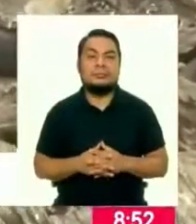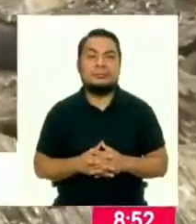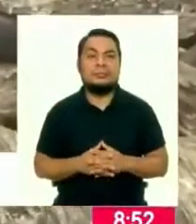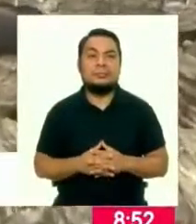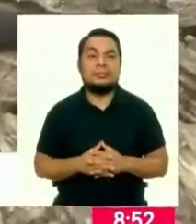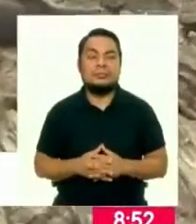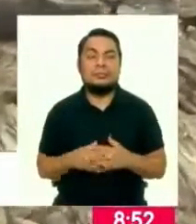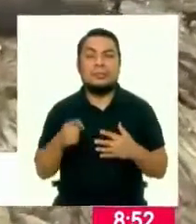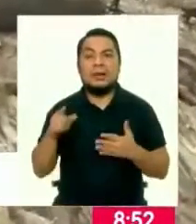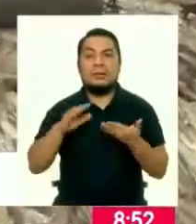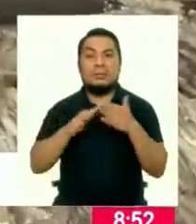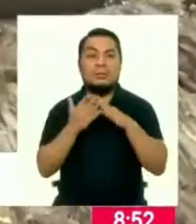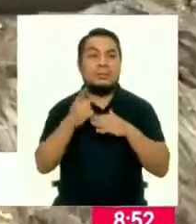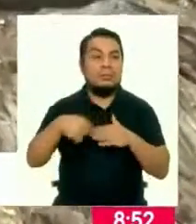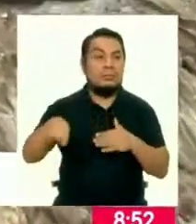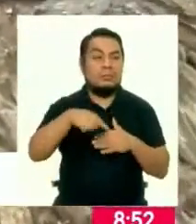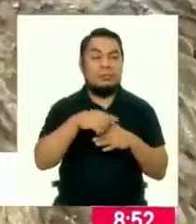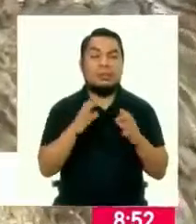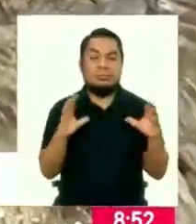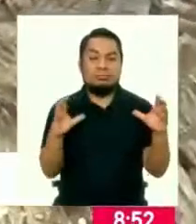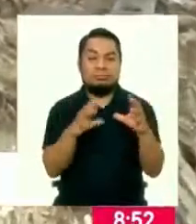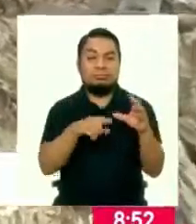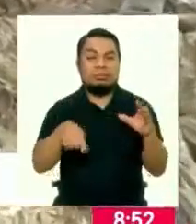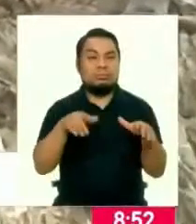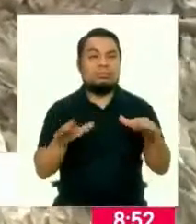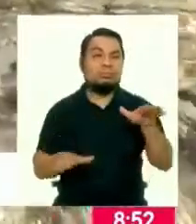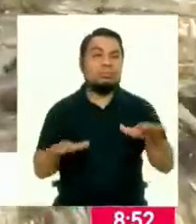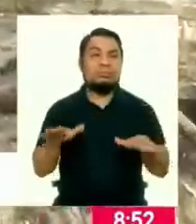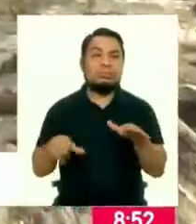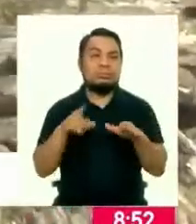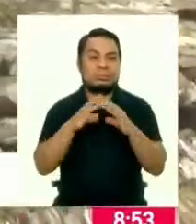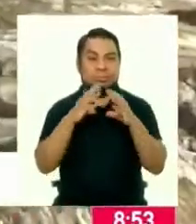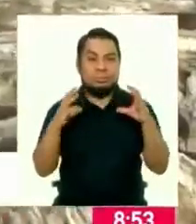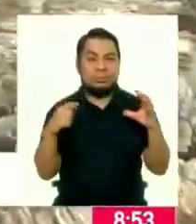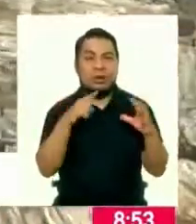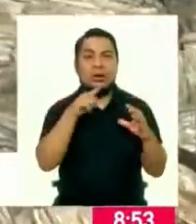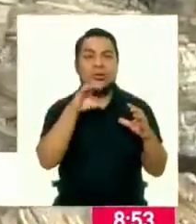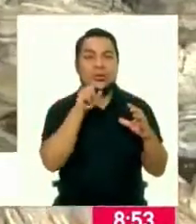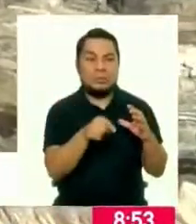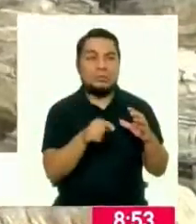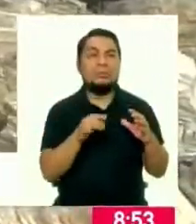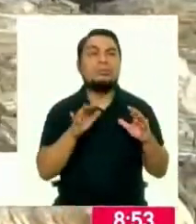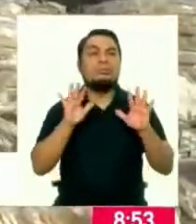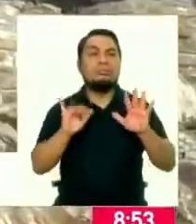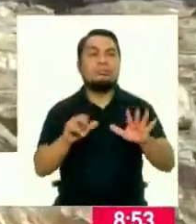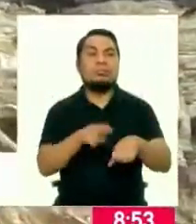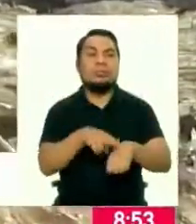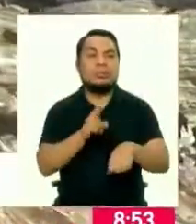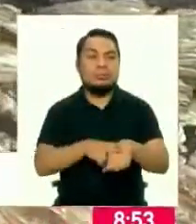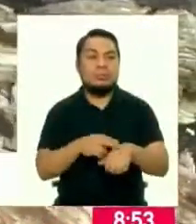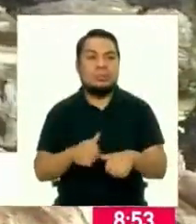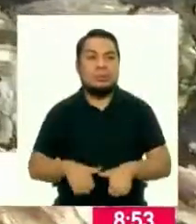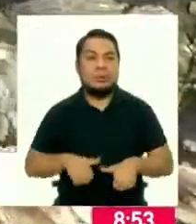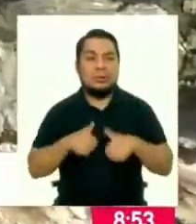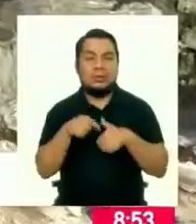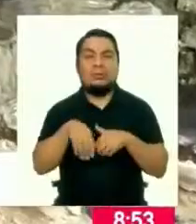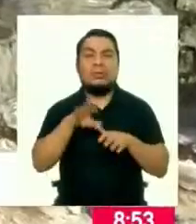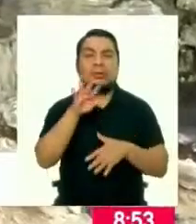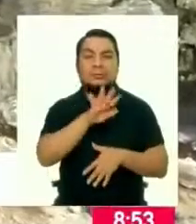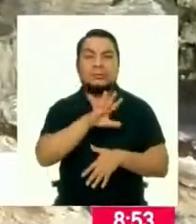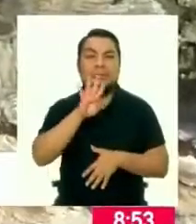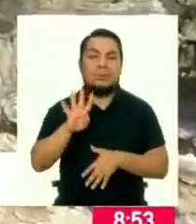La población de lobos marinos finos se encuentran en esta reserva natural que cuenta con más de